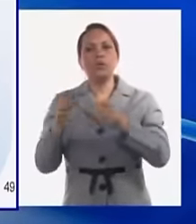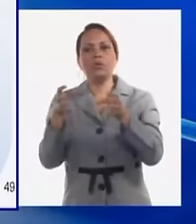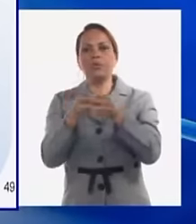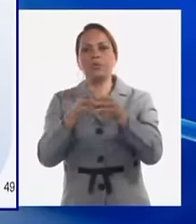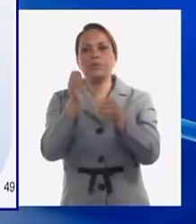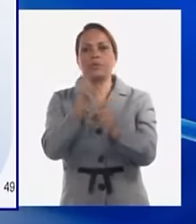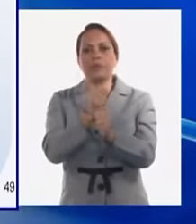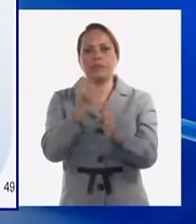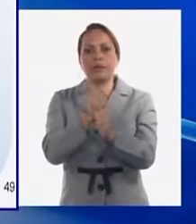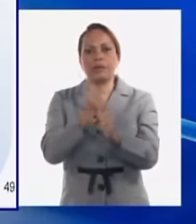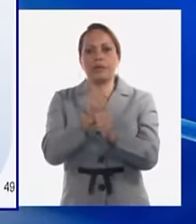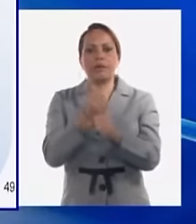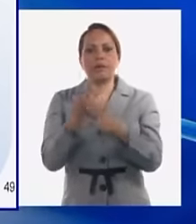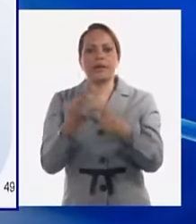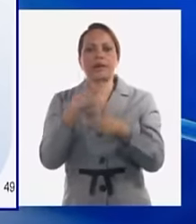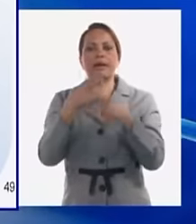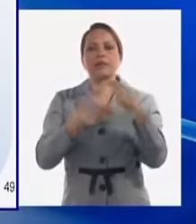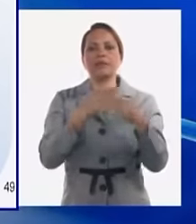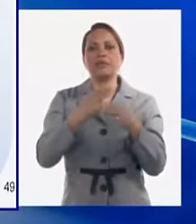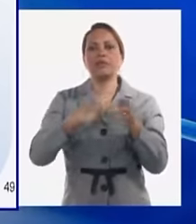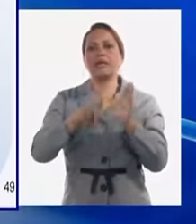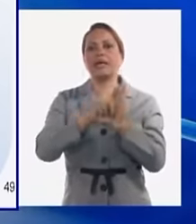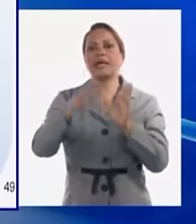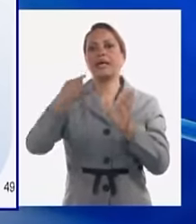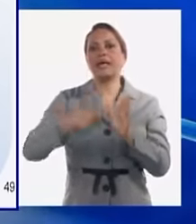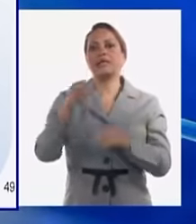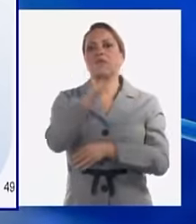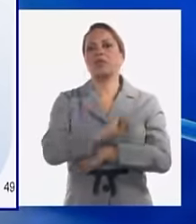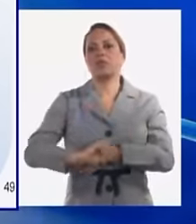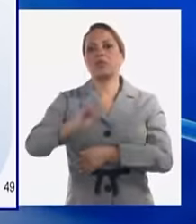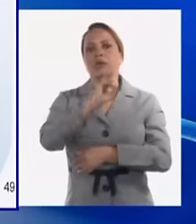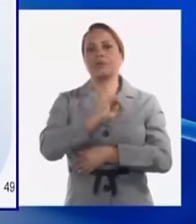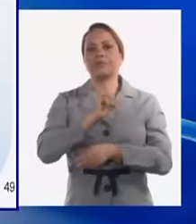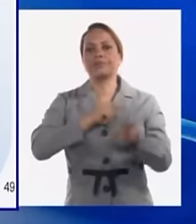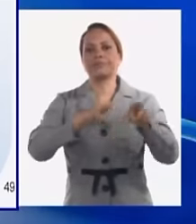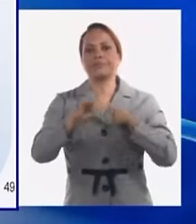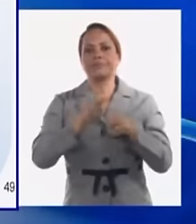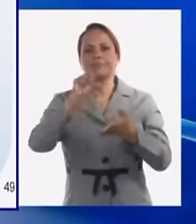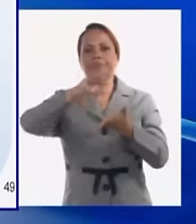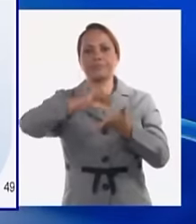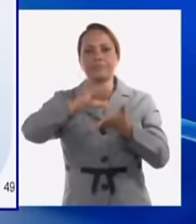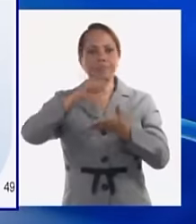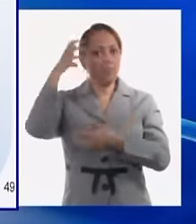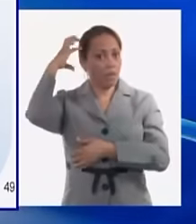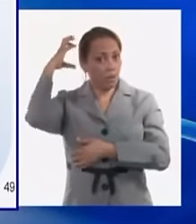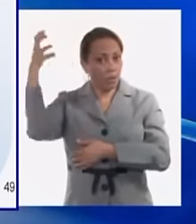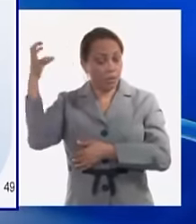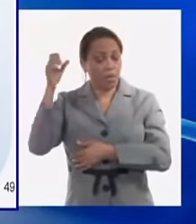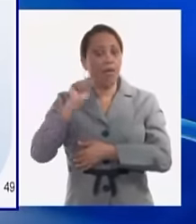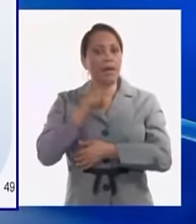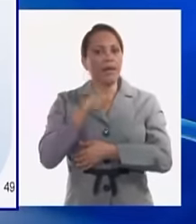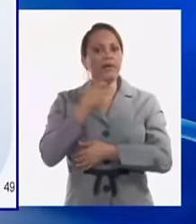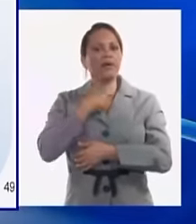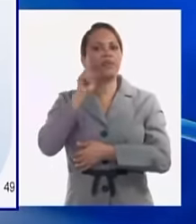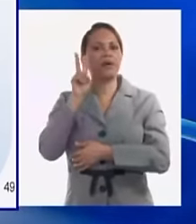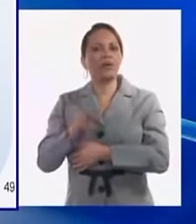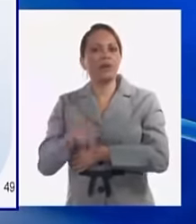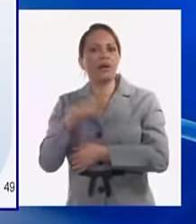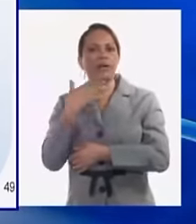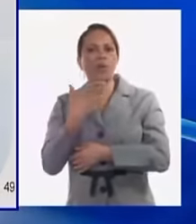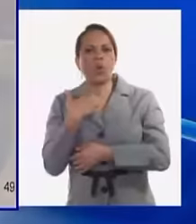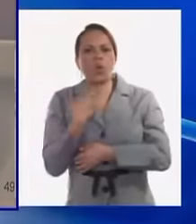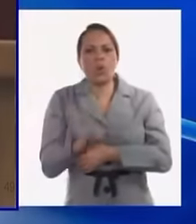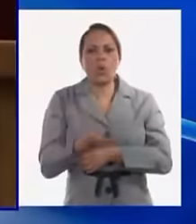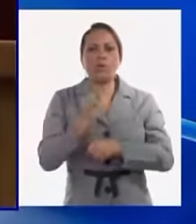trabajo que está elaborando la ley de organización de la administración central del estado donde se valorará cómo debe ser la